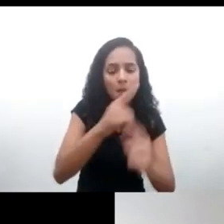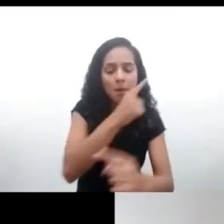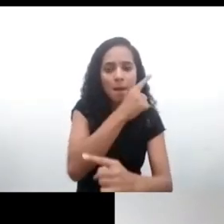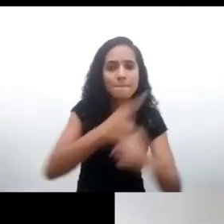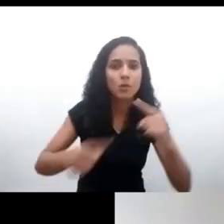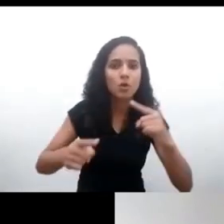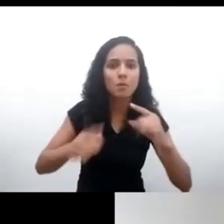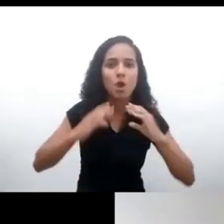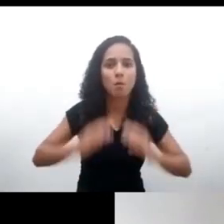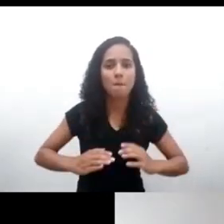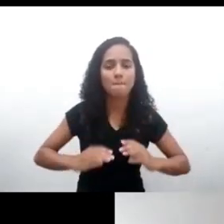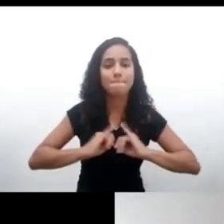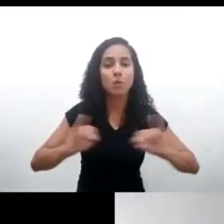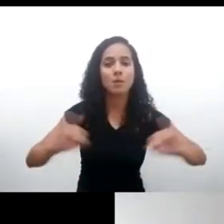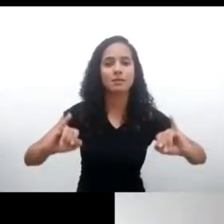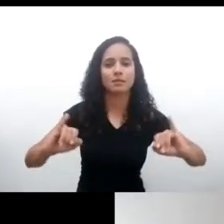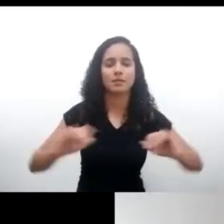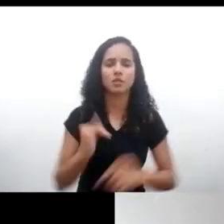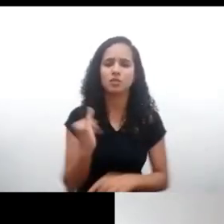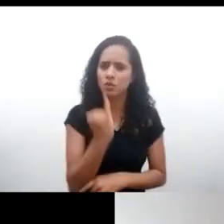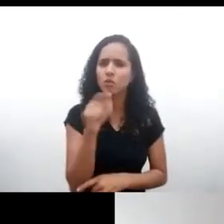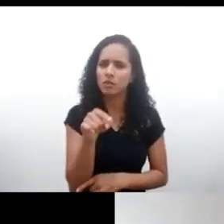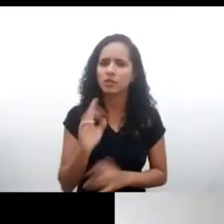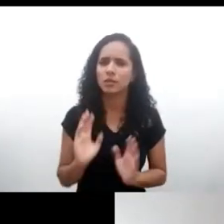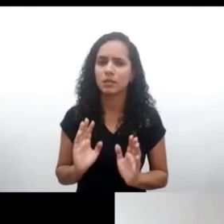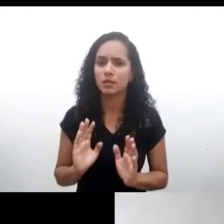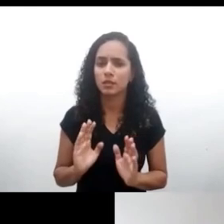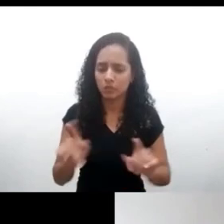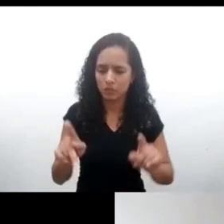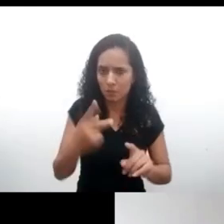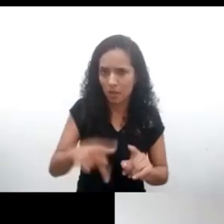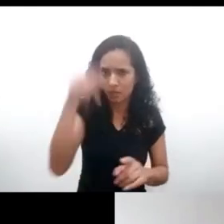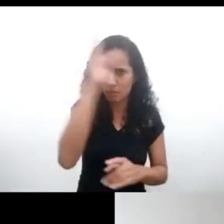leyes para prevenir esta diversidad